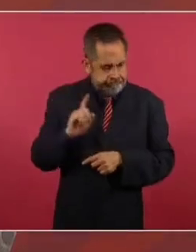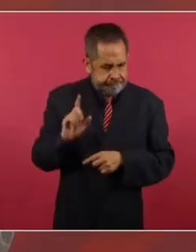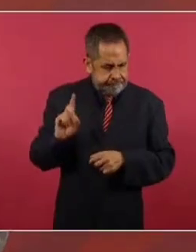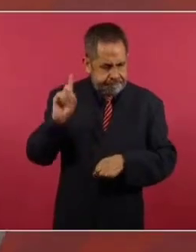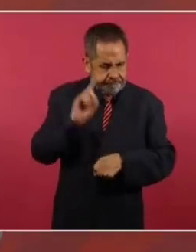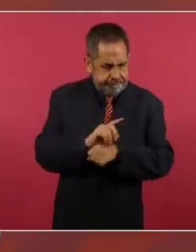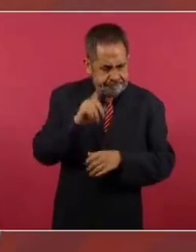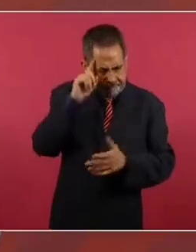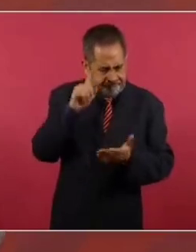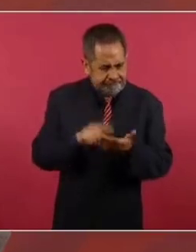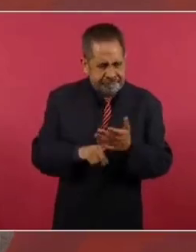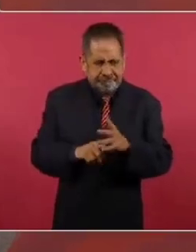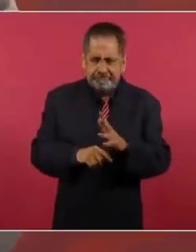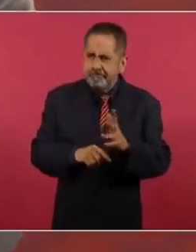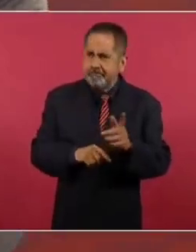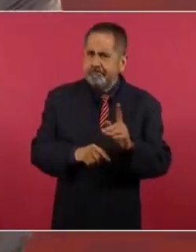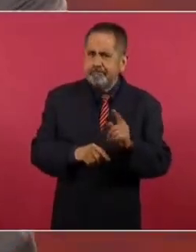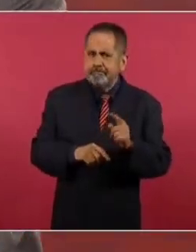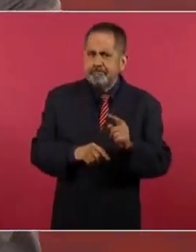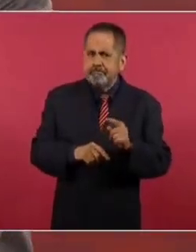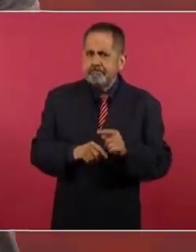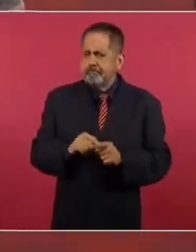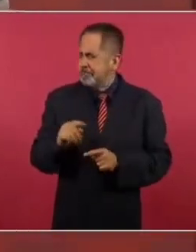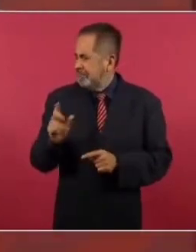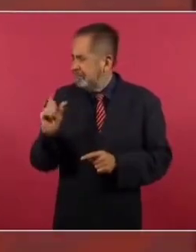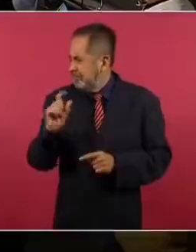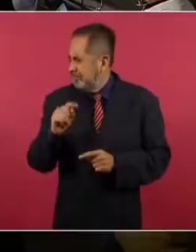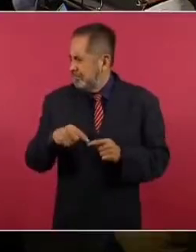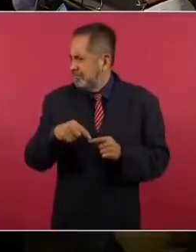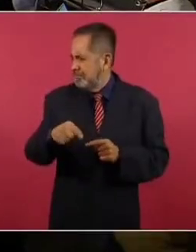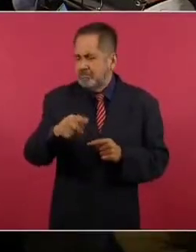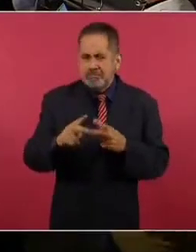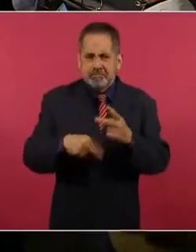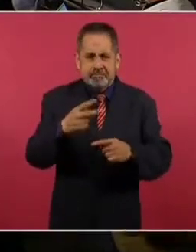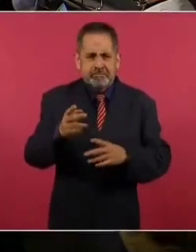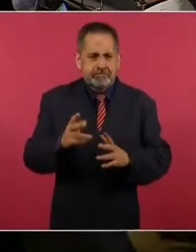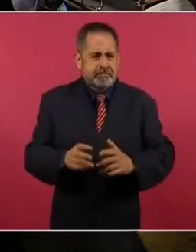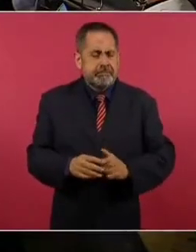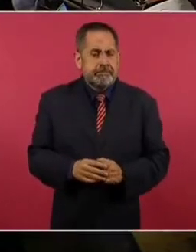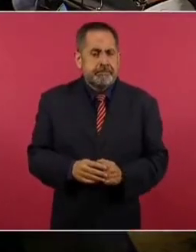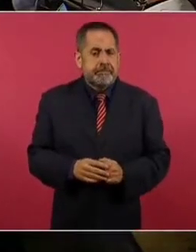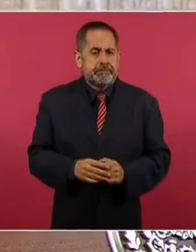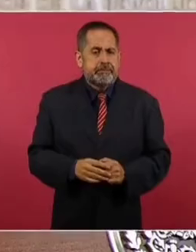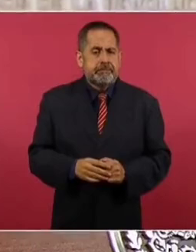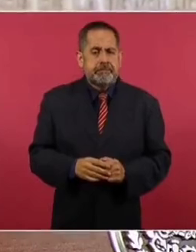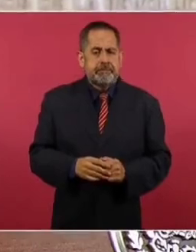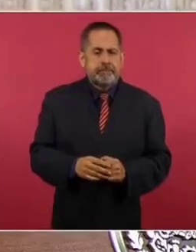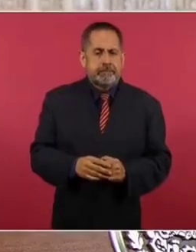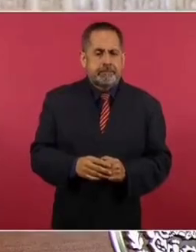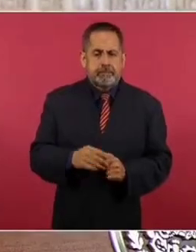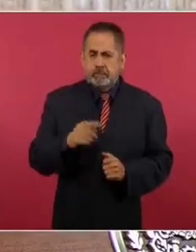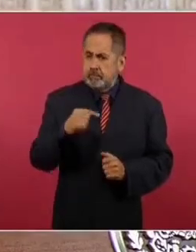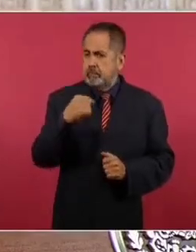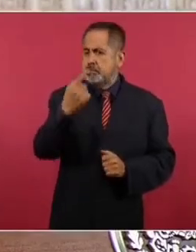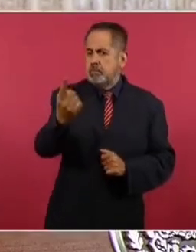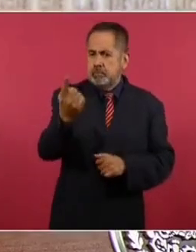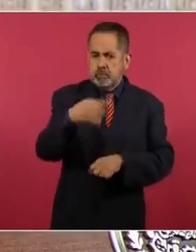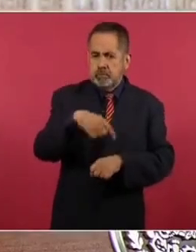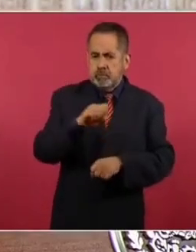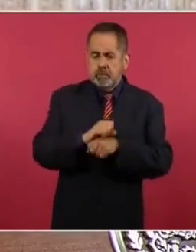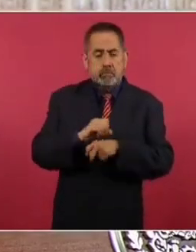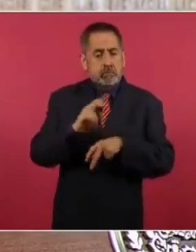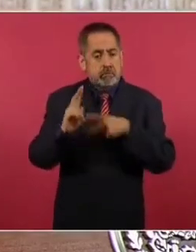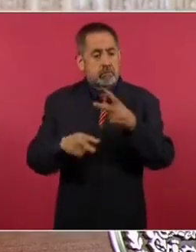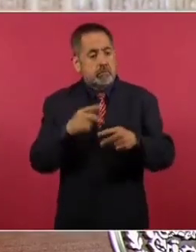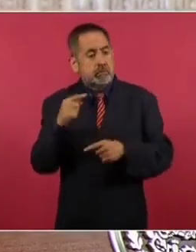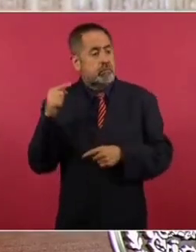creo que en unos… La próxima semana. Vamos